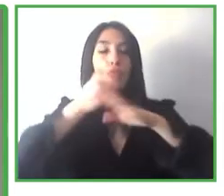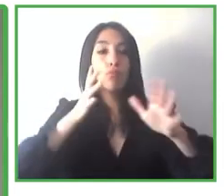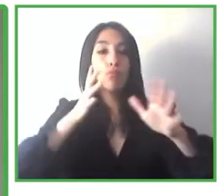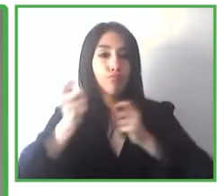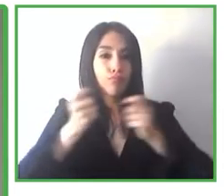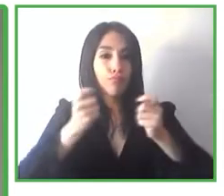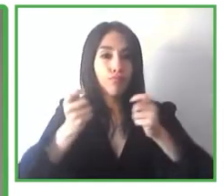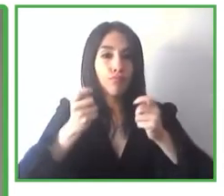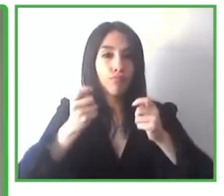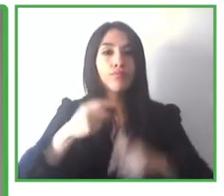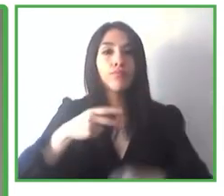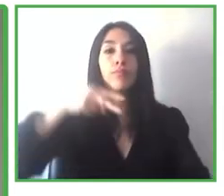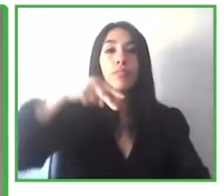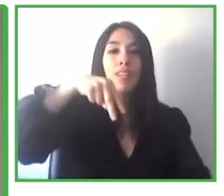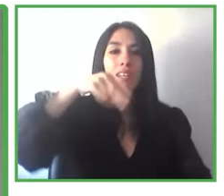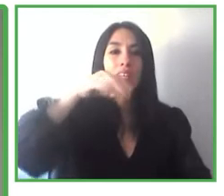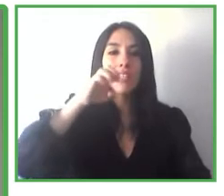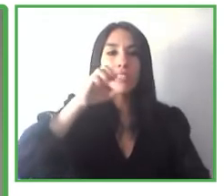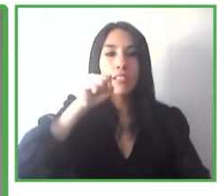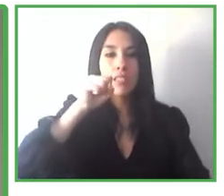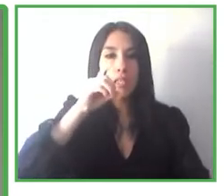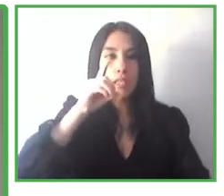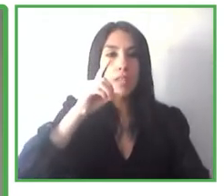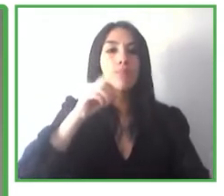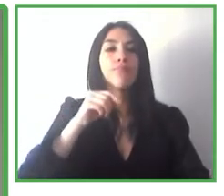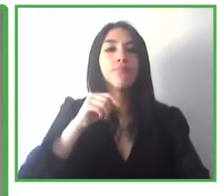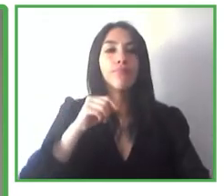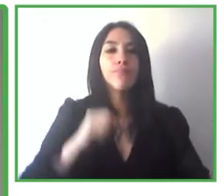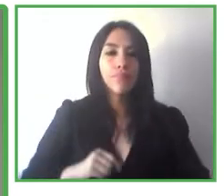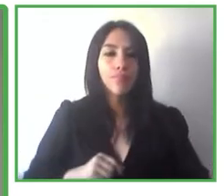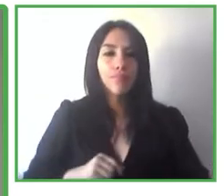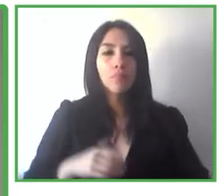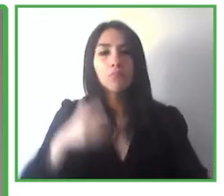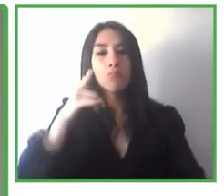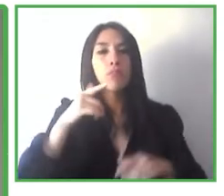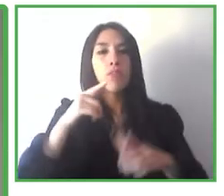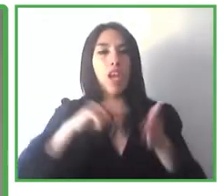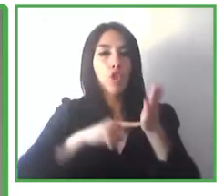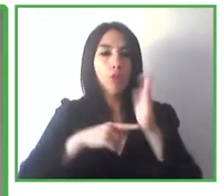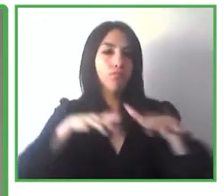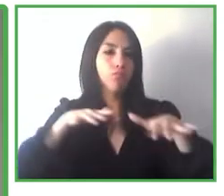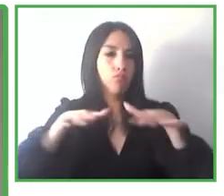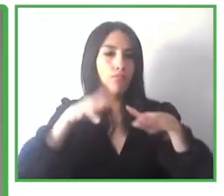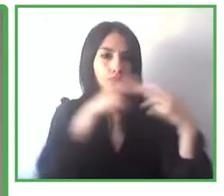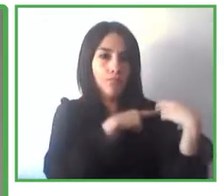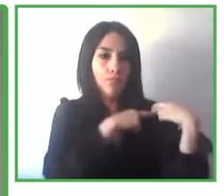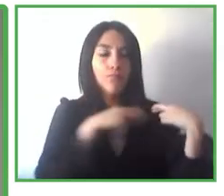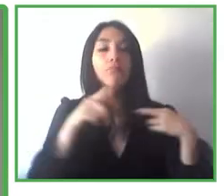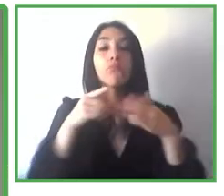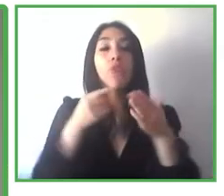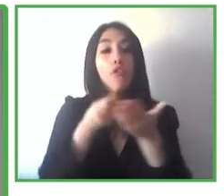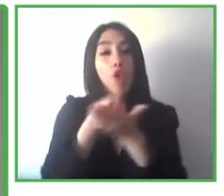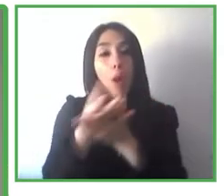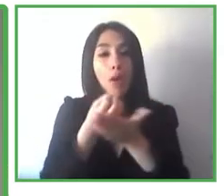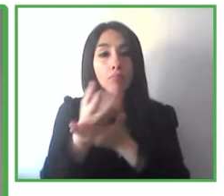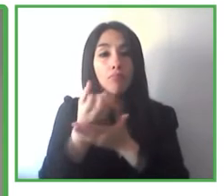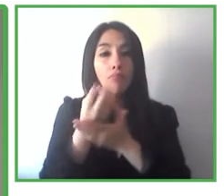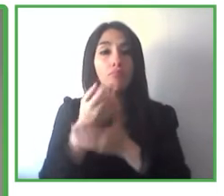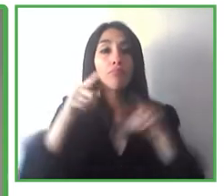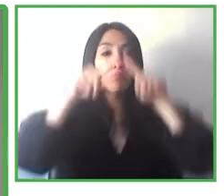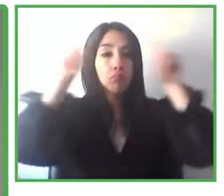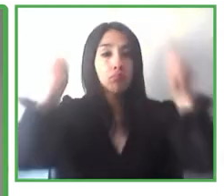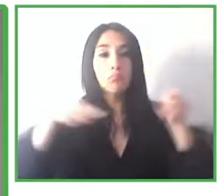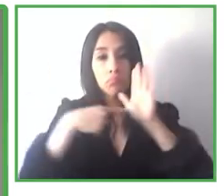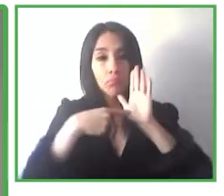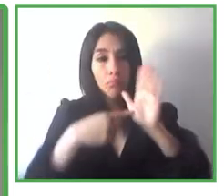Raúl es ingeniero técnico en informática por iSistemas y luego pues realizó también un máster, un MBA